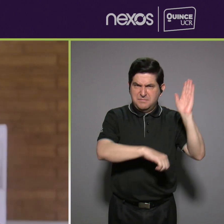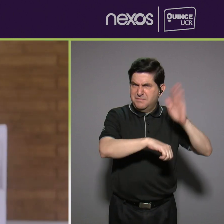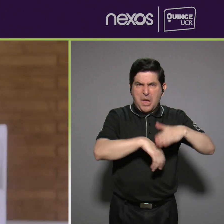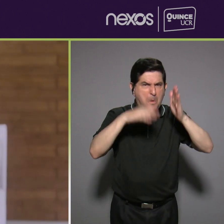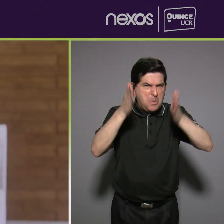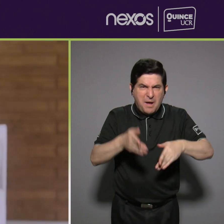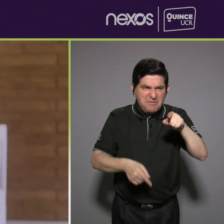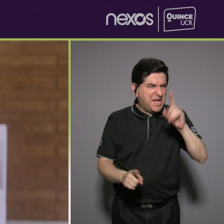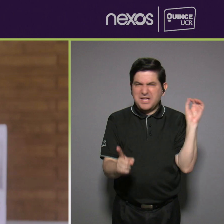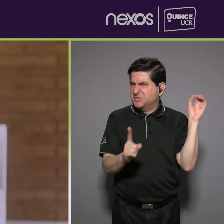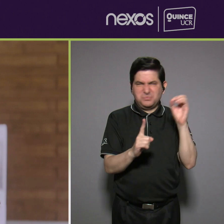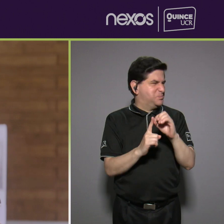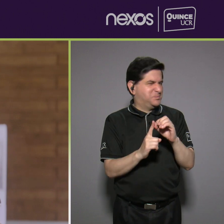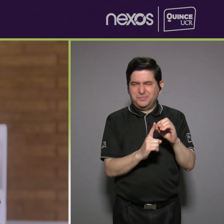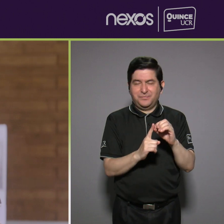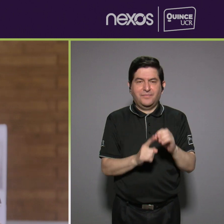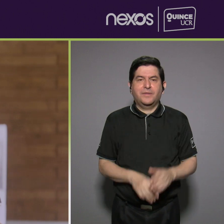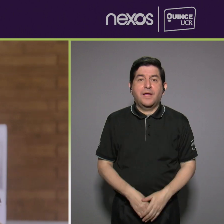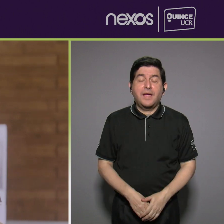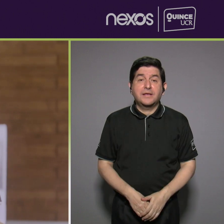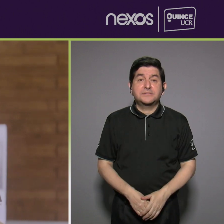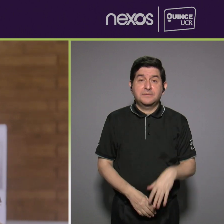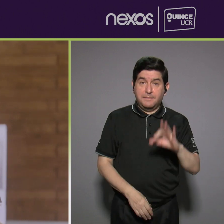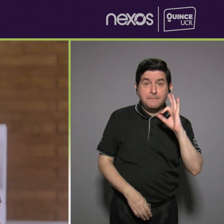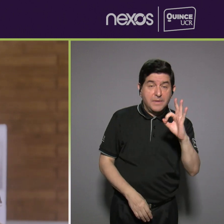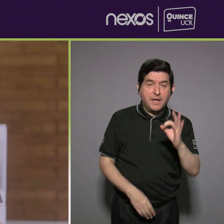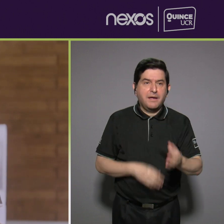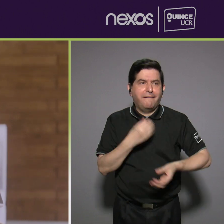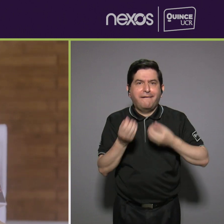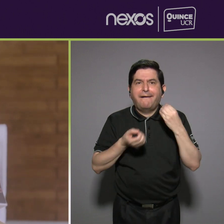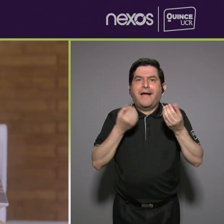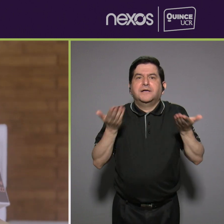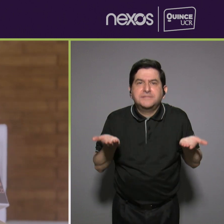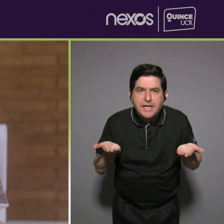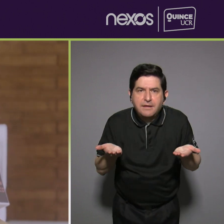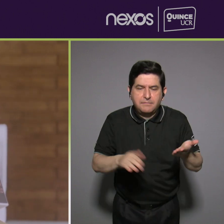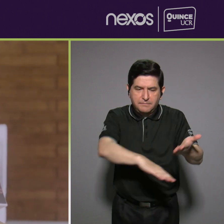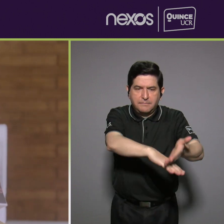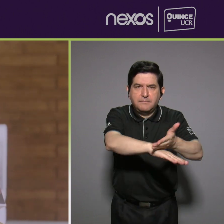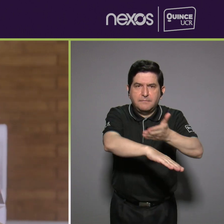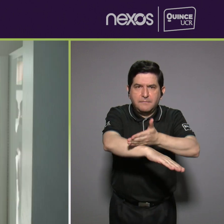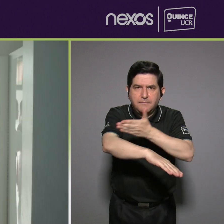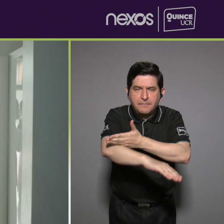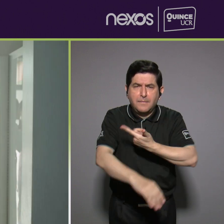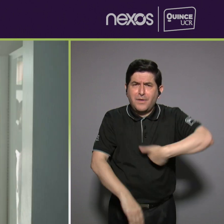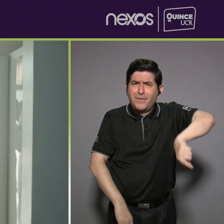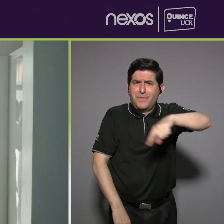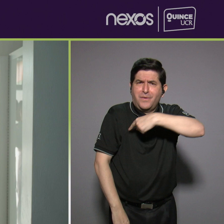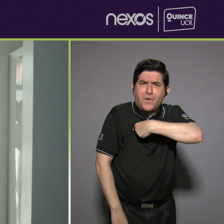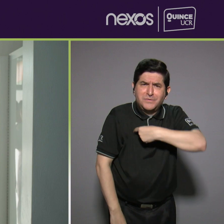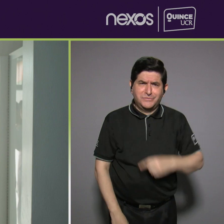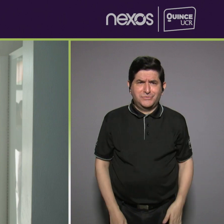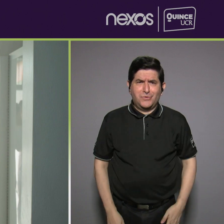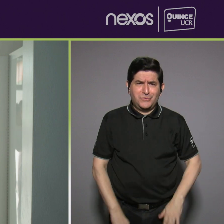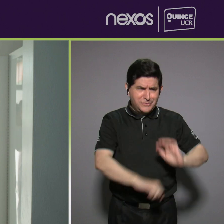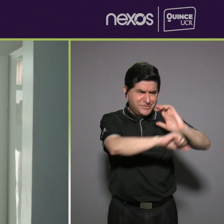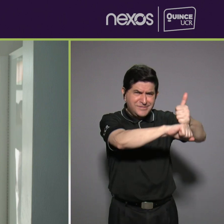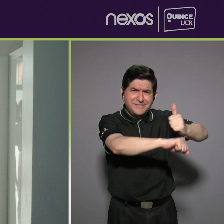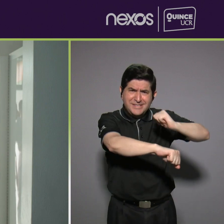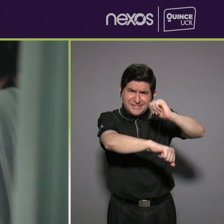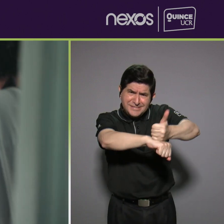porque ese no es el objetivo de esto, sino más bien, bueno, cómo hacemos para poder mejorar, cómo podemos crear